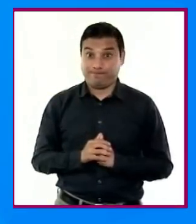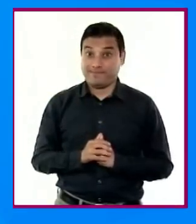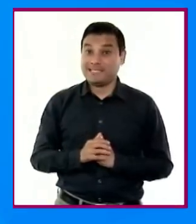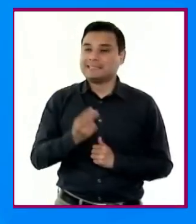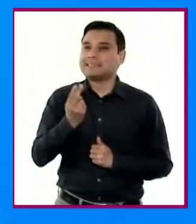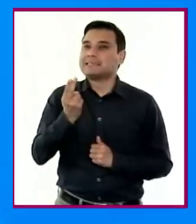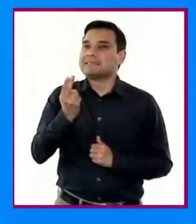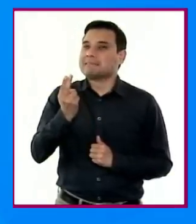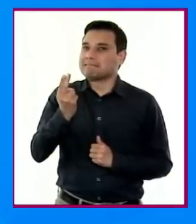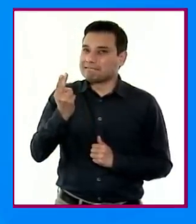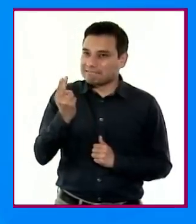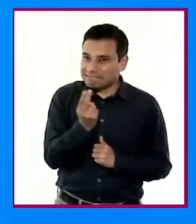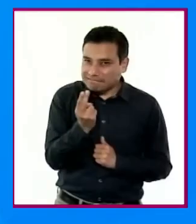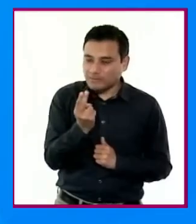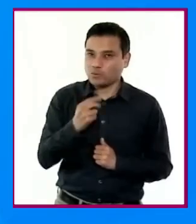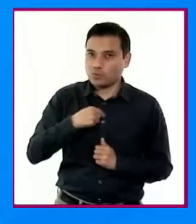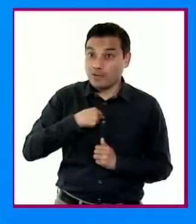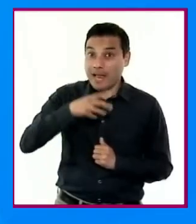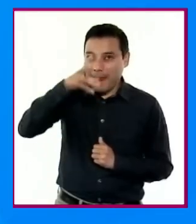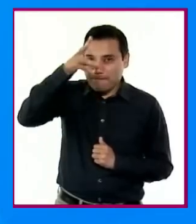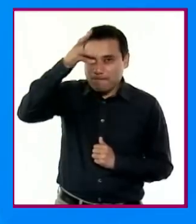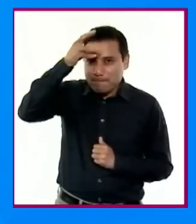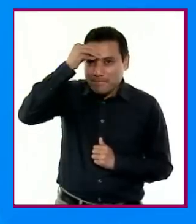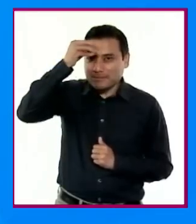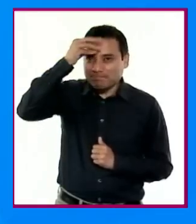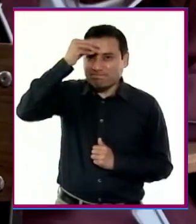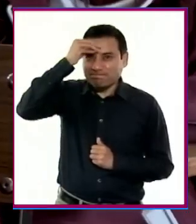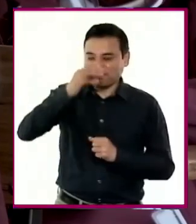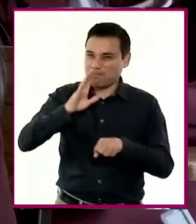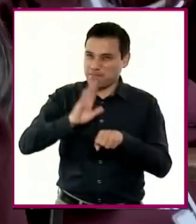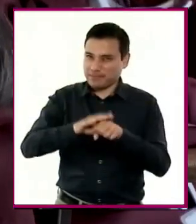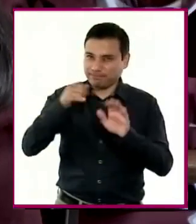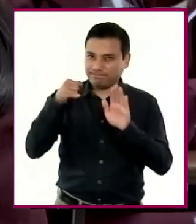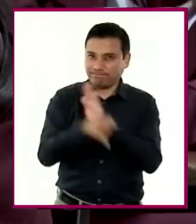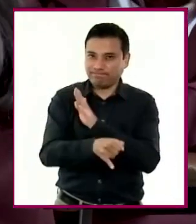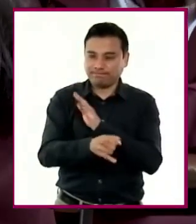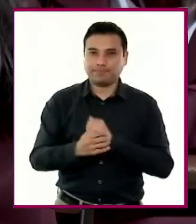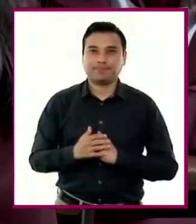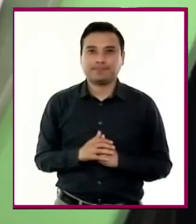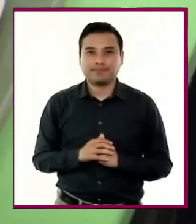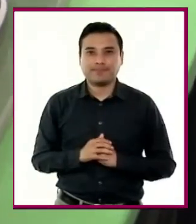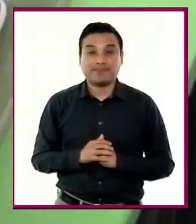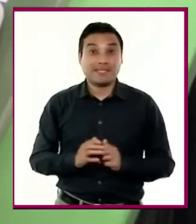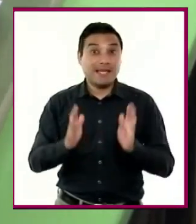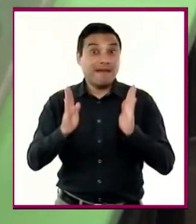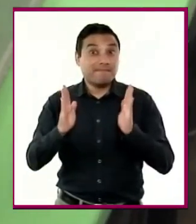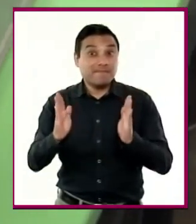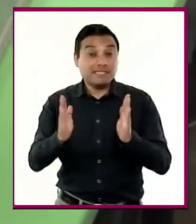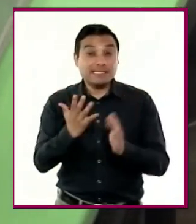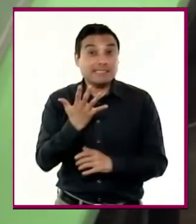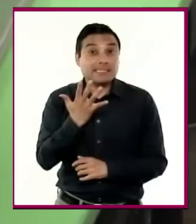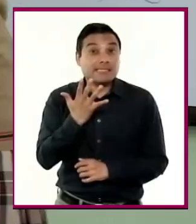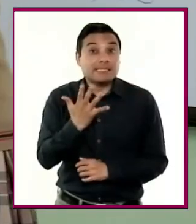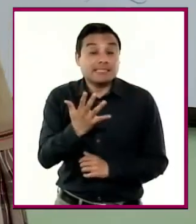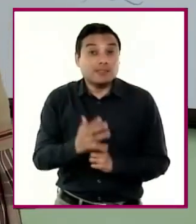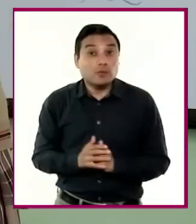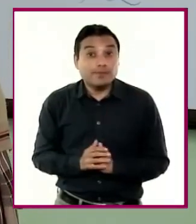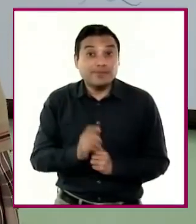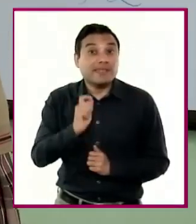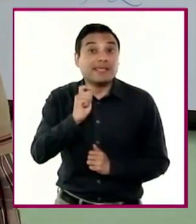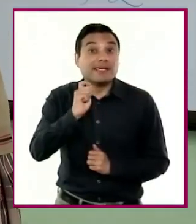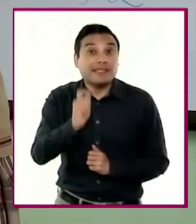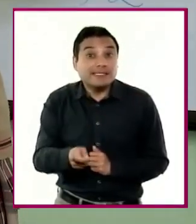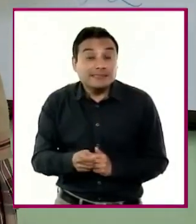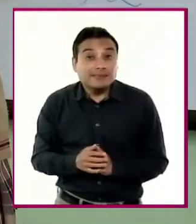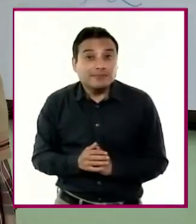construir aprendizajes cada vez más complejos. La fase 5 representa un puente entre la